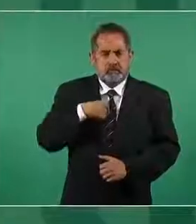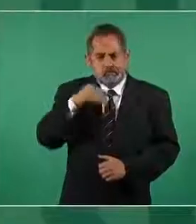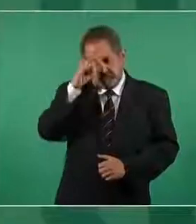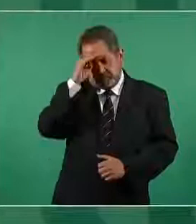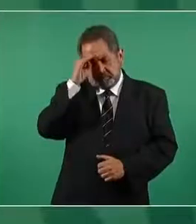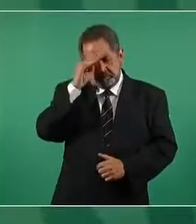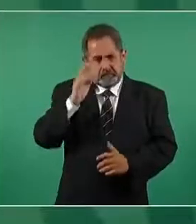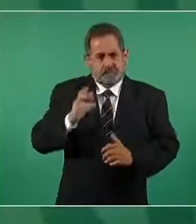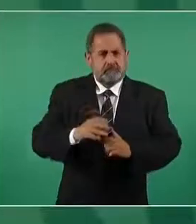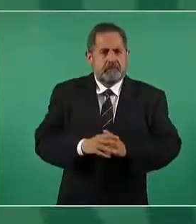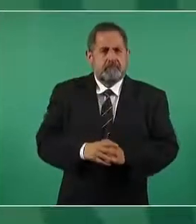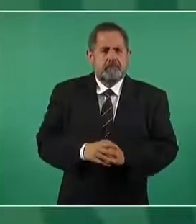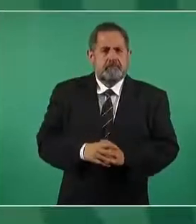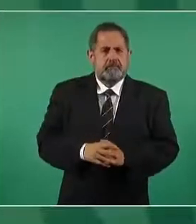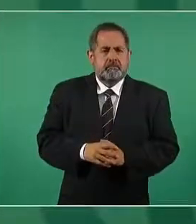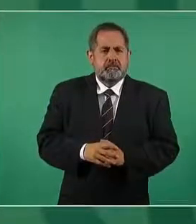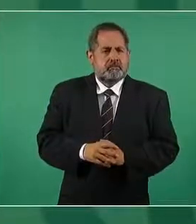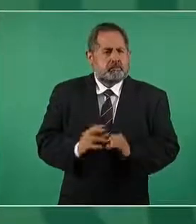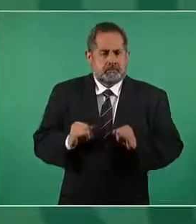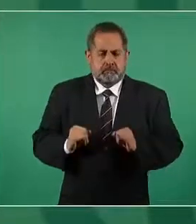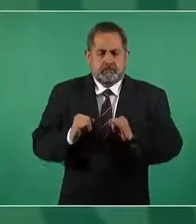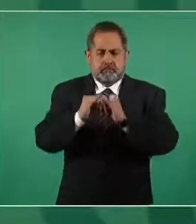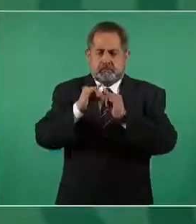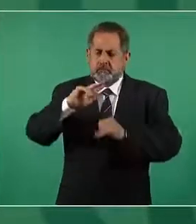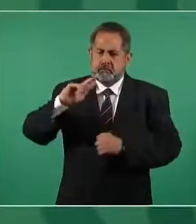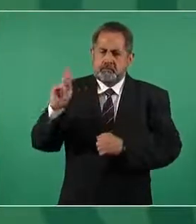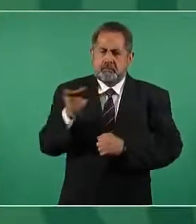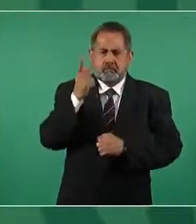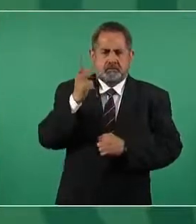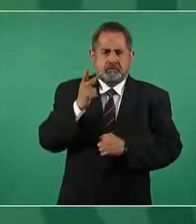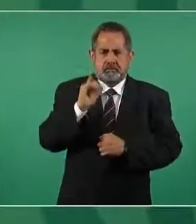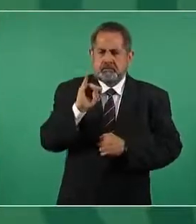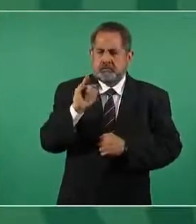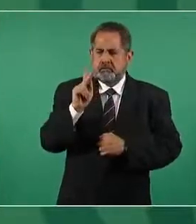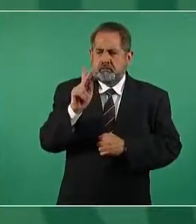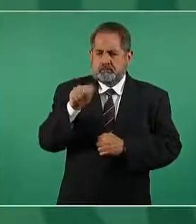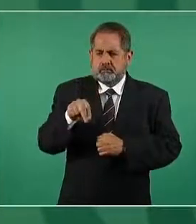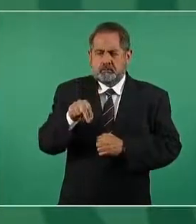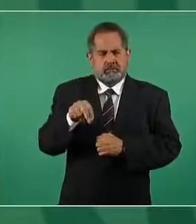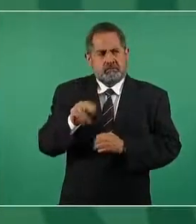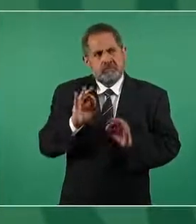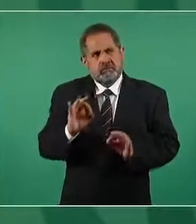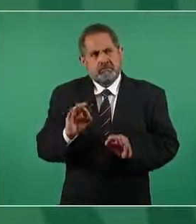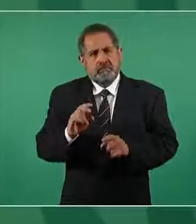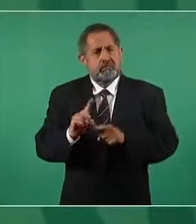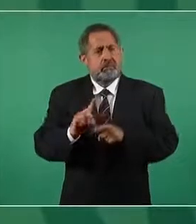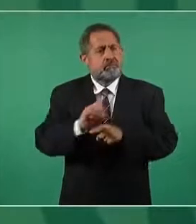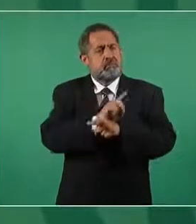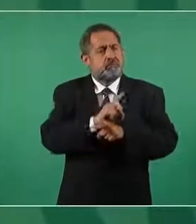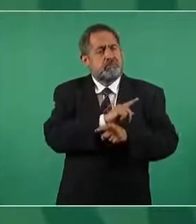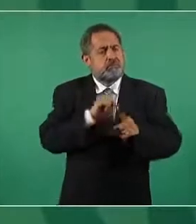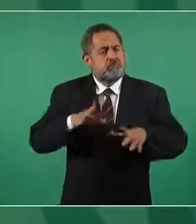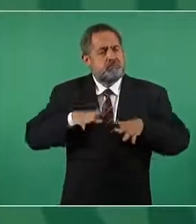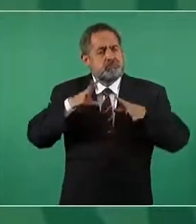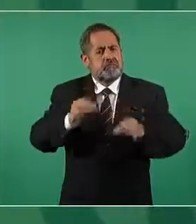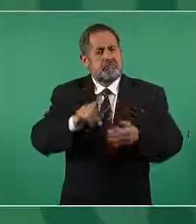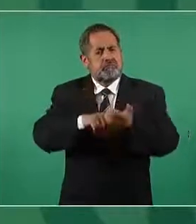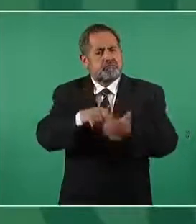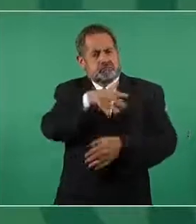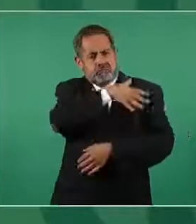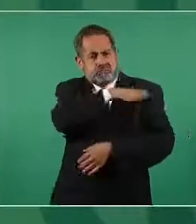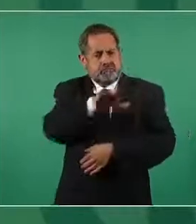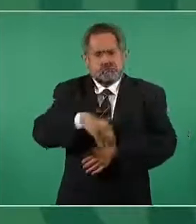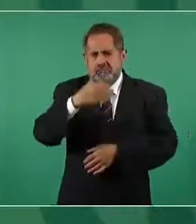el instituto politécnico nacional desde que se creó en la época del general